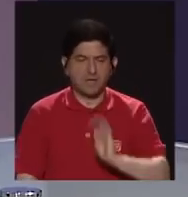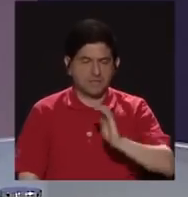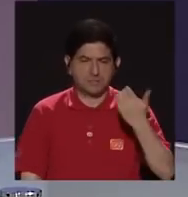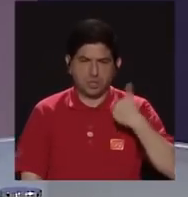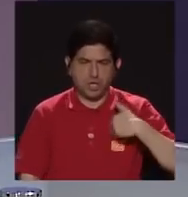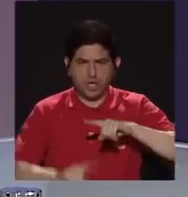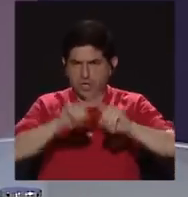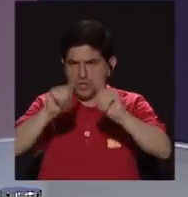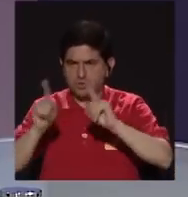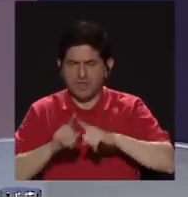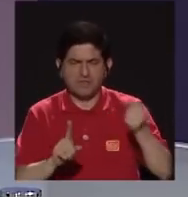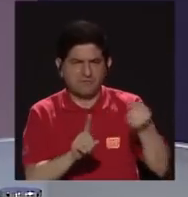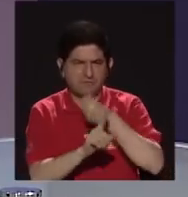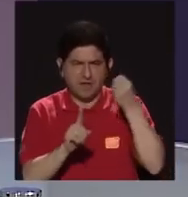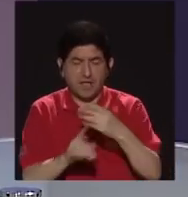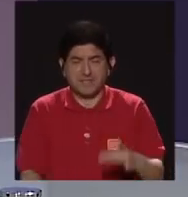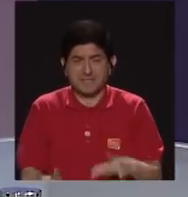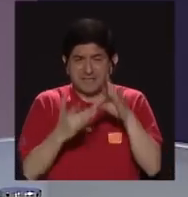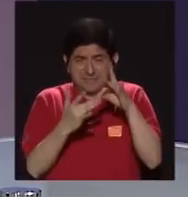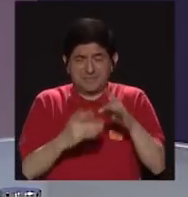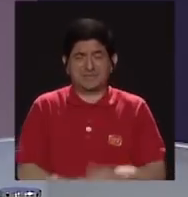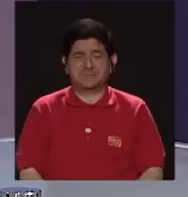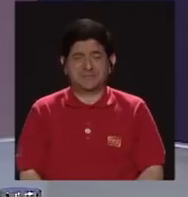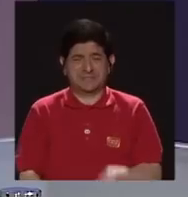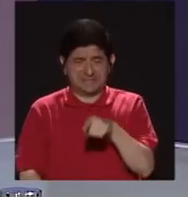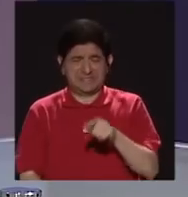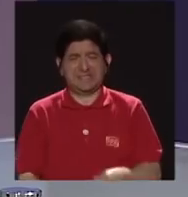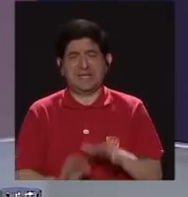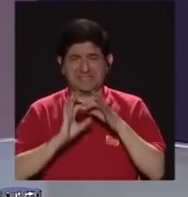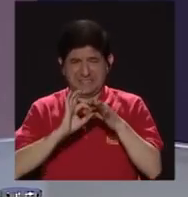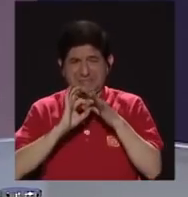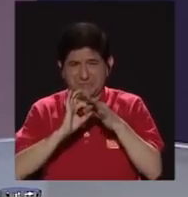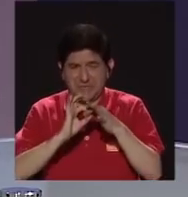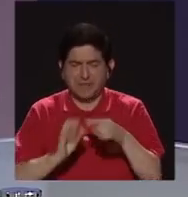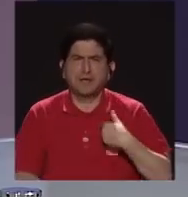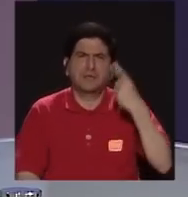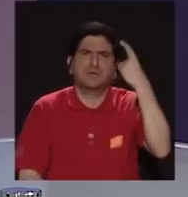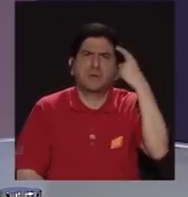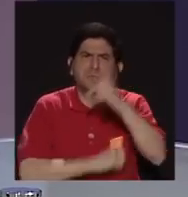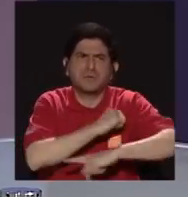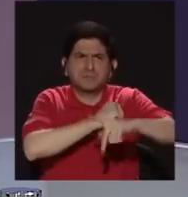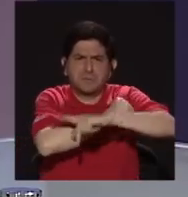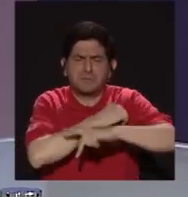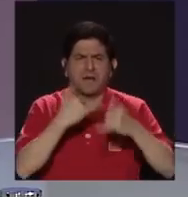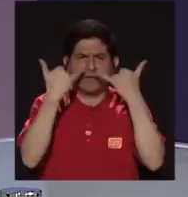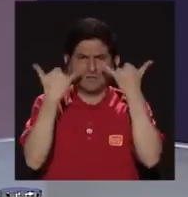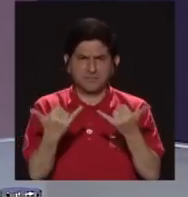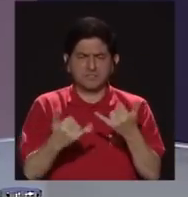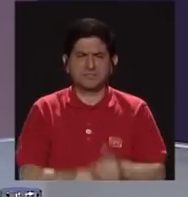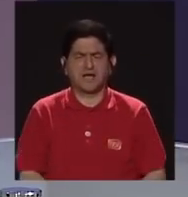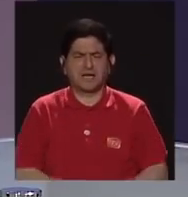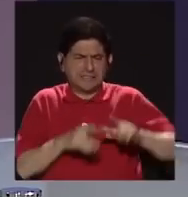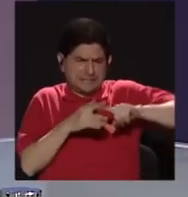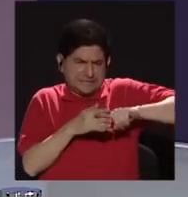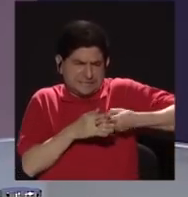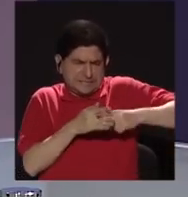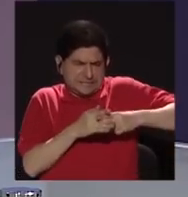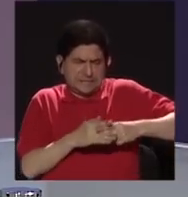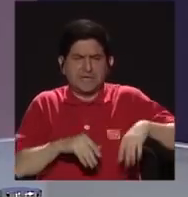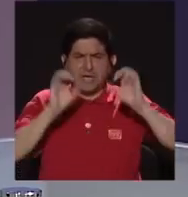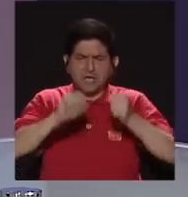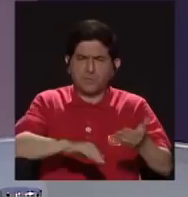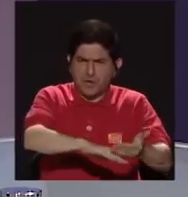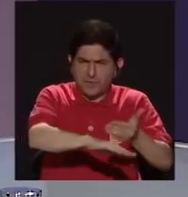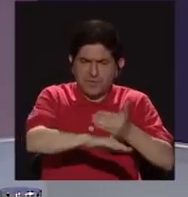las diferentes violencias, especialmente la sexual, yo quisiera pensar en un país que se va a comenzar a reparar y a levantar